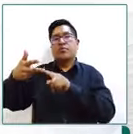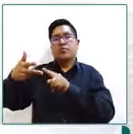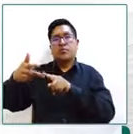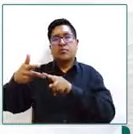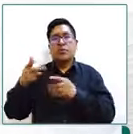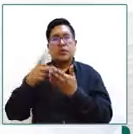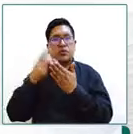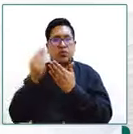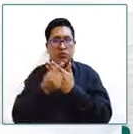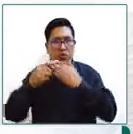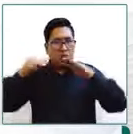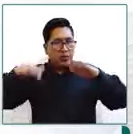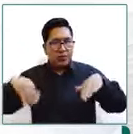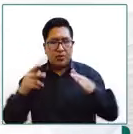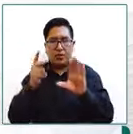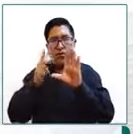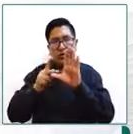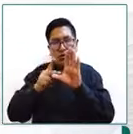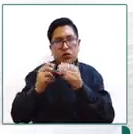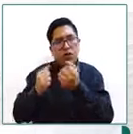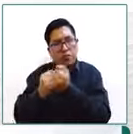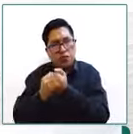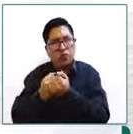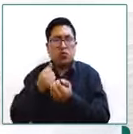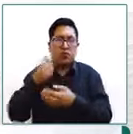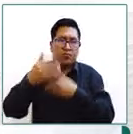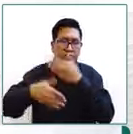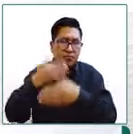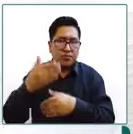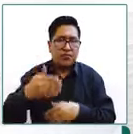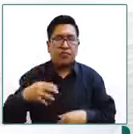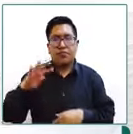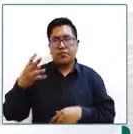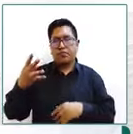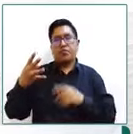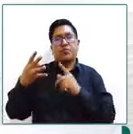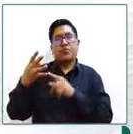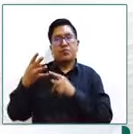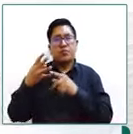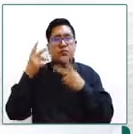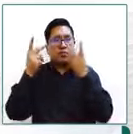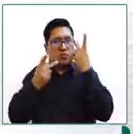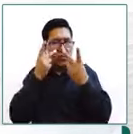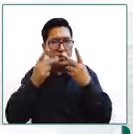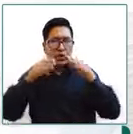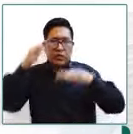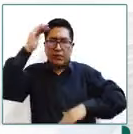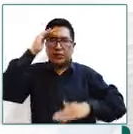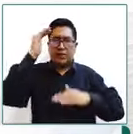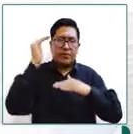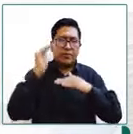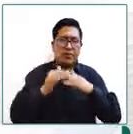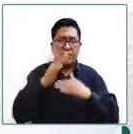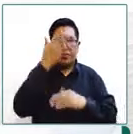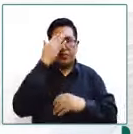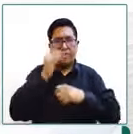fortalecimiento familiar psicológico y de rehabilitación restricción y disminución de visitas por la pandemia